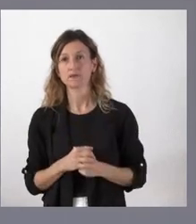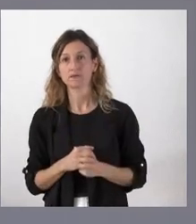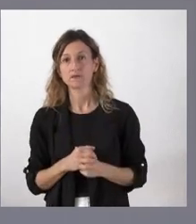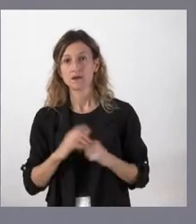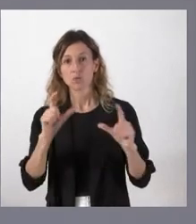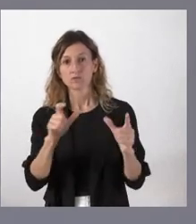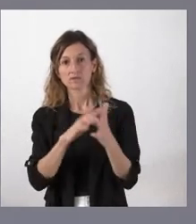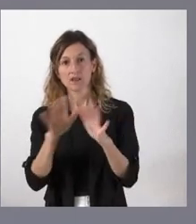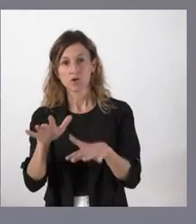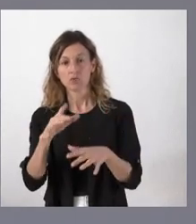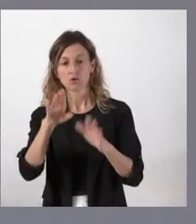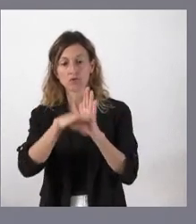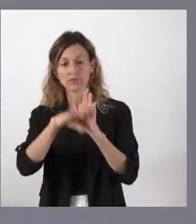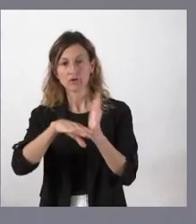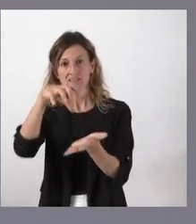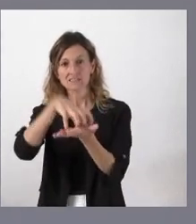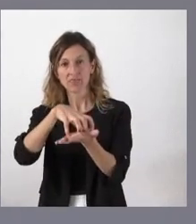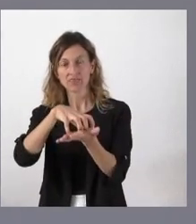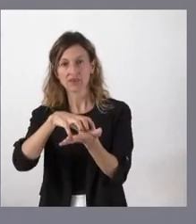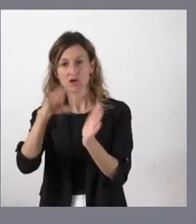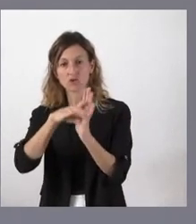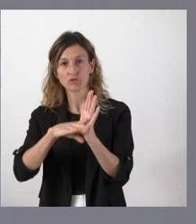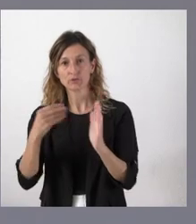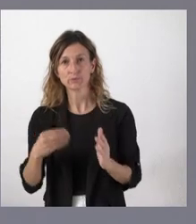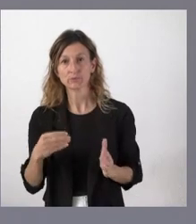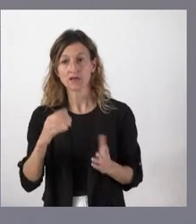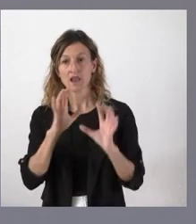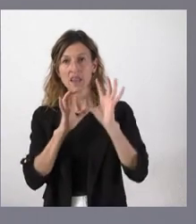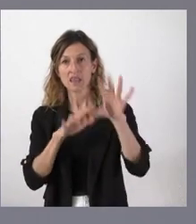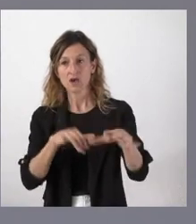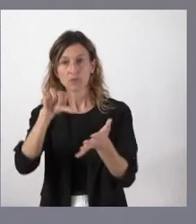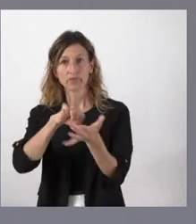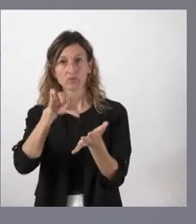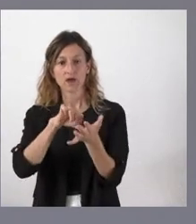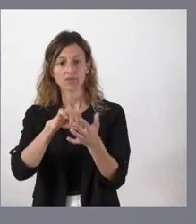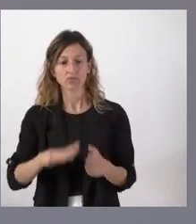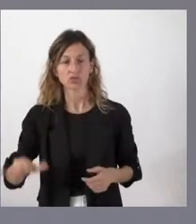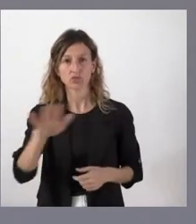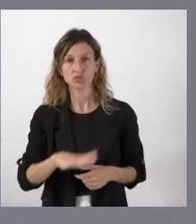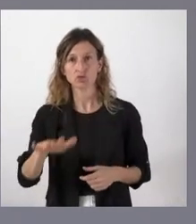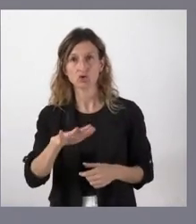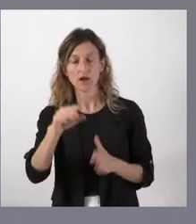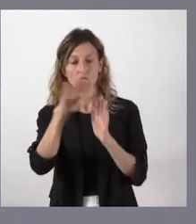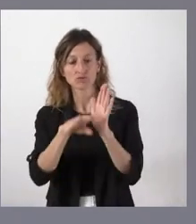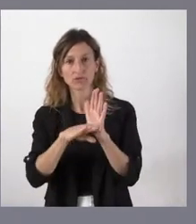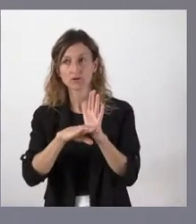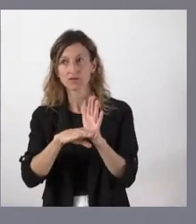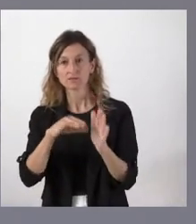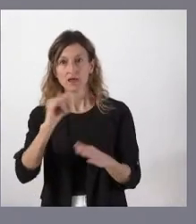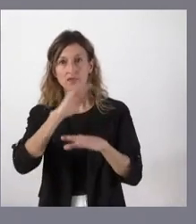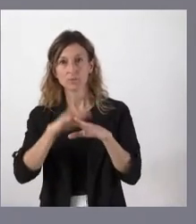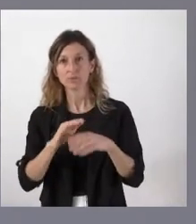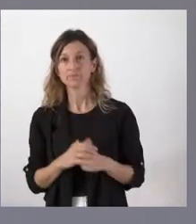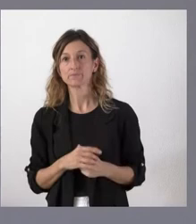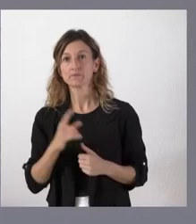y León tiene muy buenas condiciones para ser la sede, creemos que León es un sitio que reúne todas esas condiciones y, además, le digo una